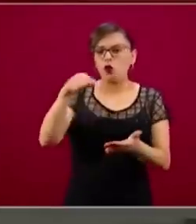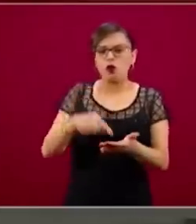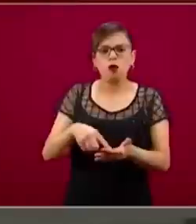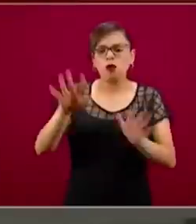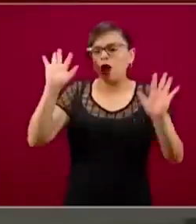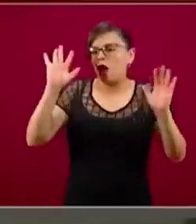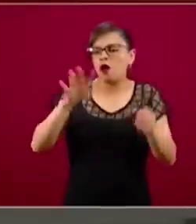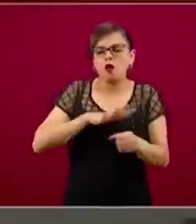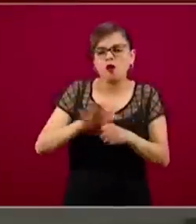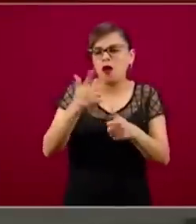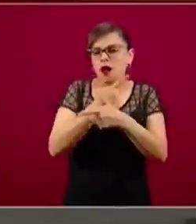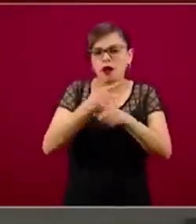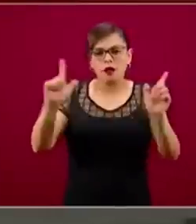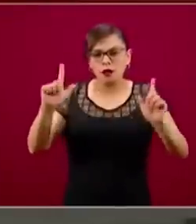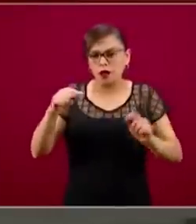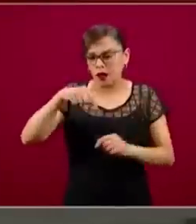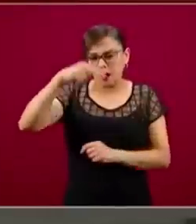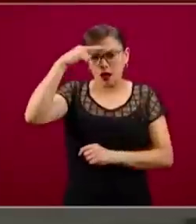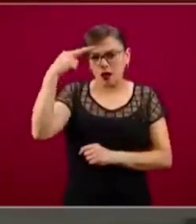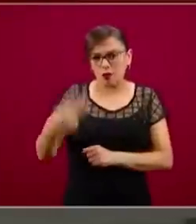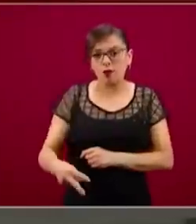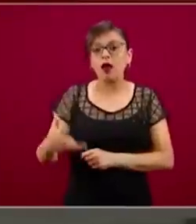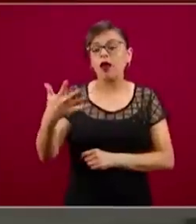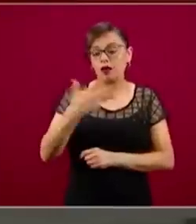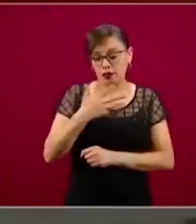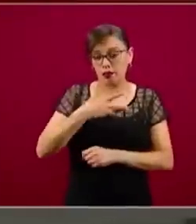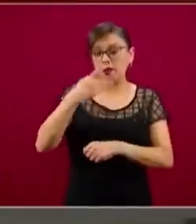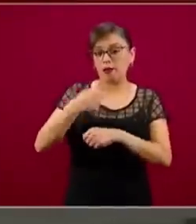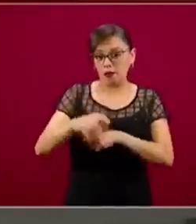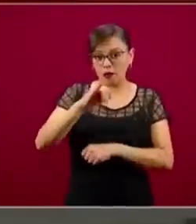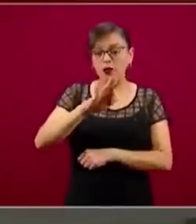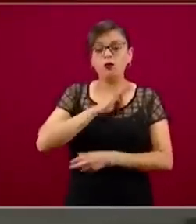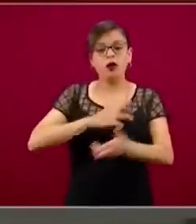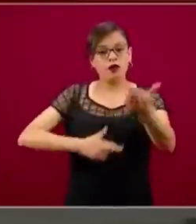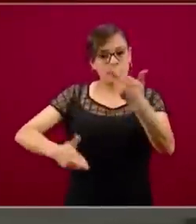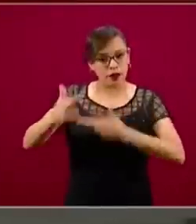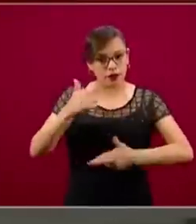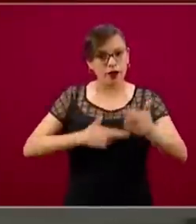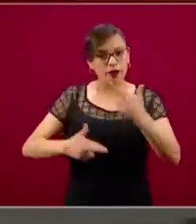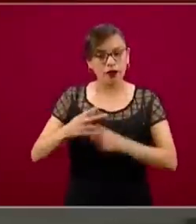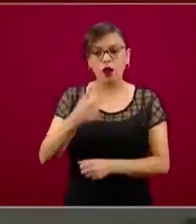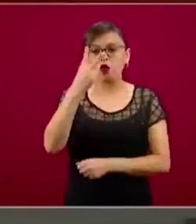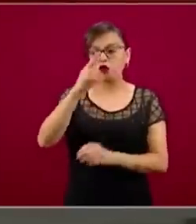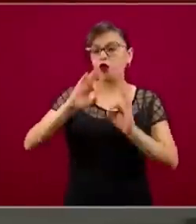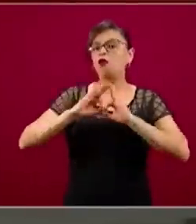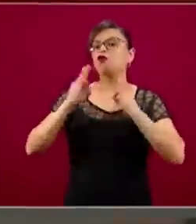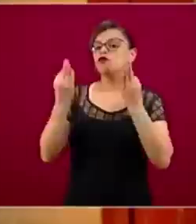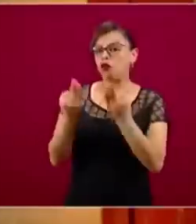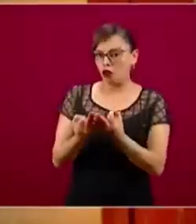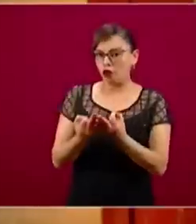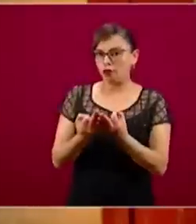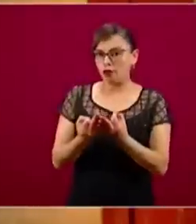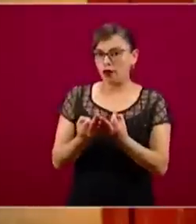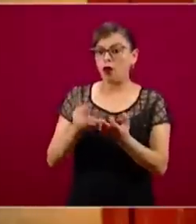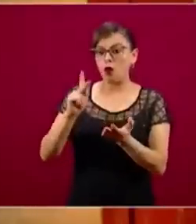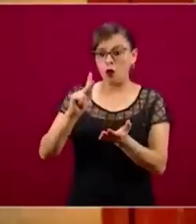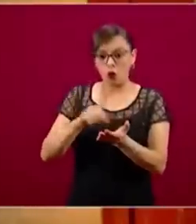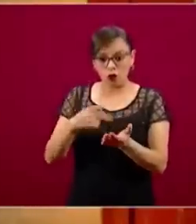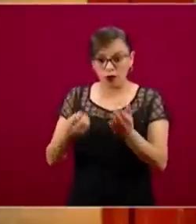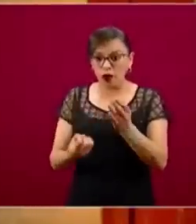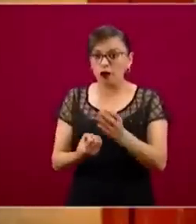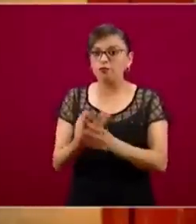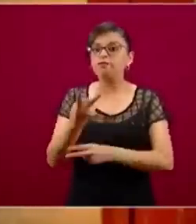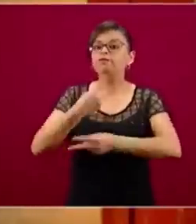riesgo de que regrese y hay dos modalidades por las que puede rebrotar, reemerger.